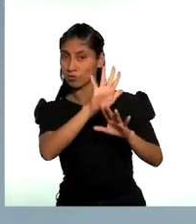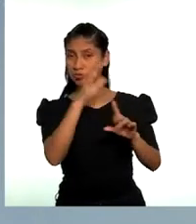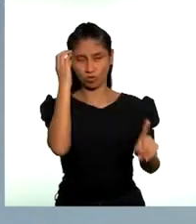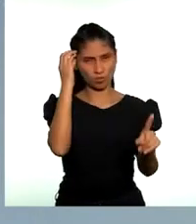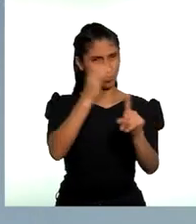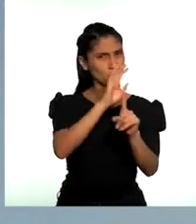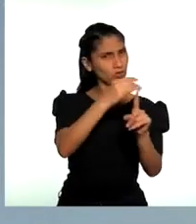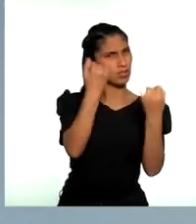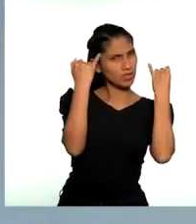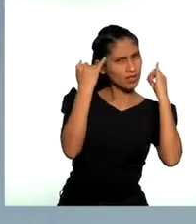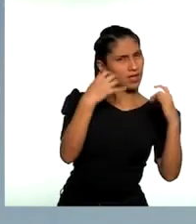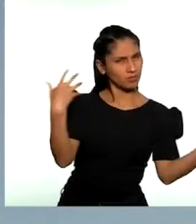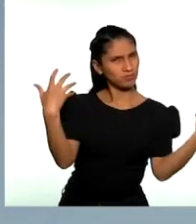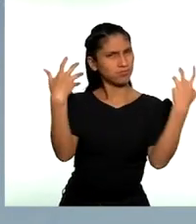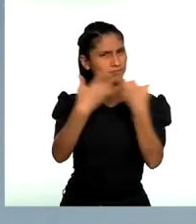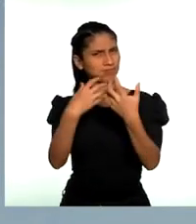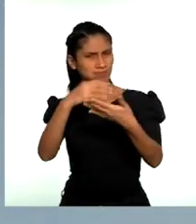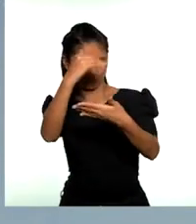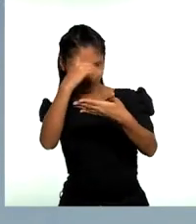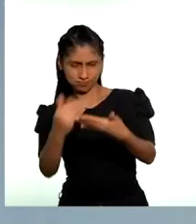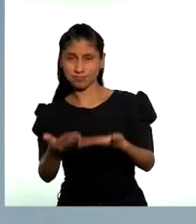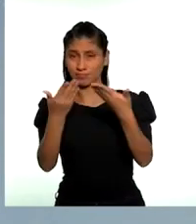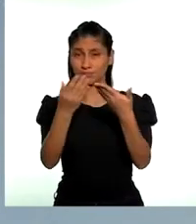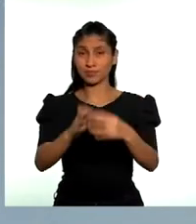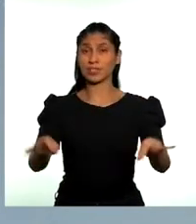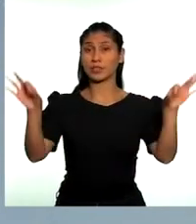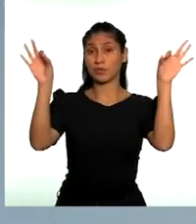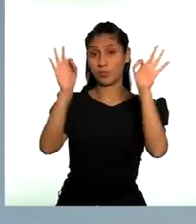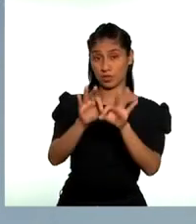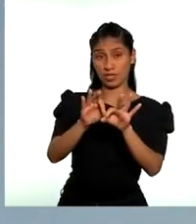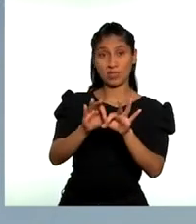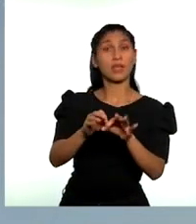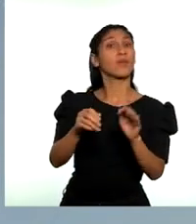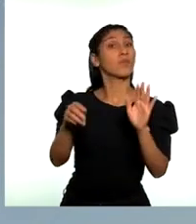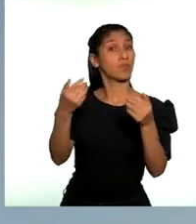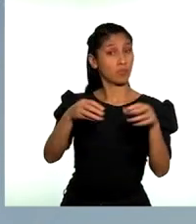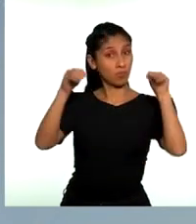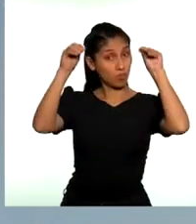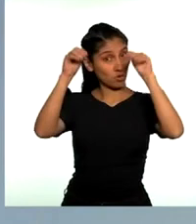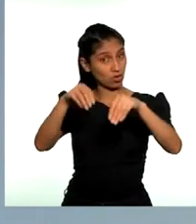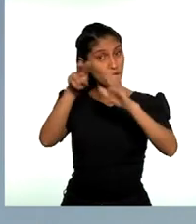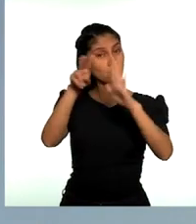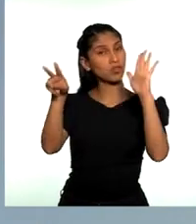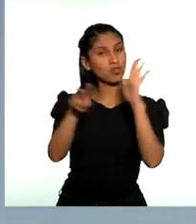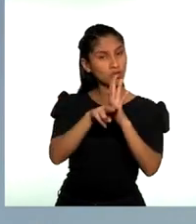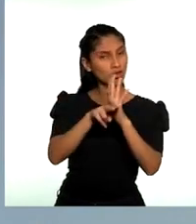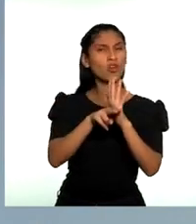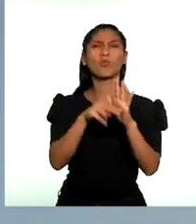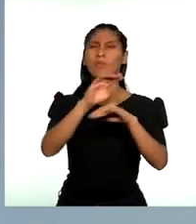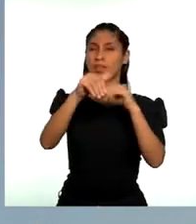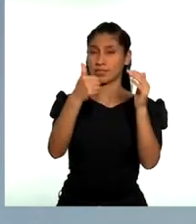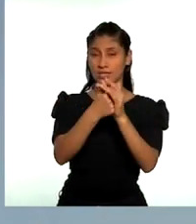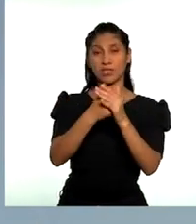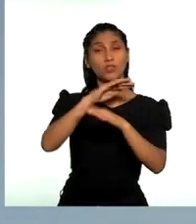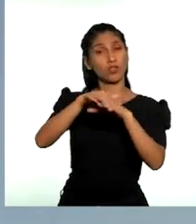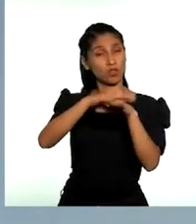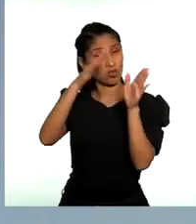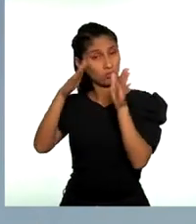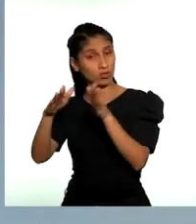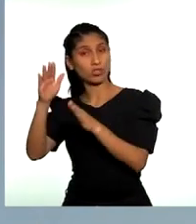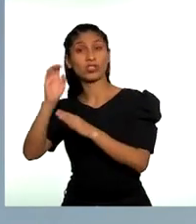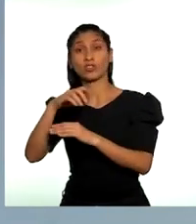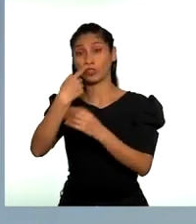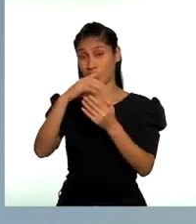entiendo que es necesario implementar normas como el sistema de cuotas de participación política en los procesos electorales para los